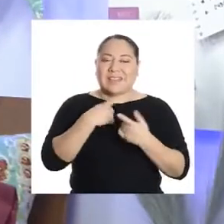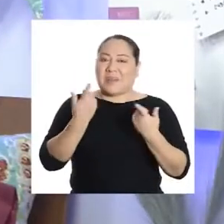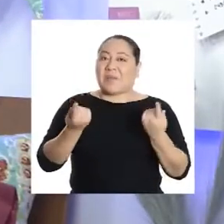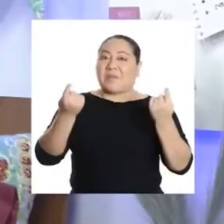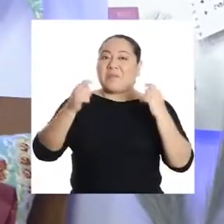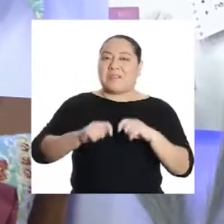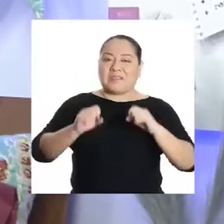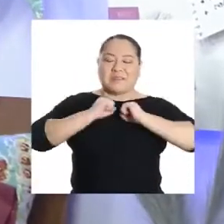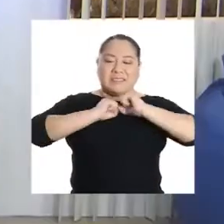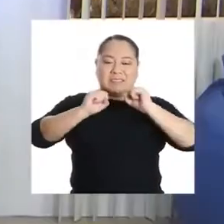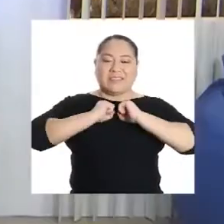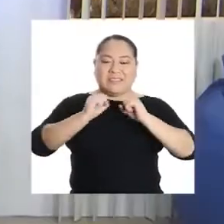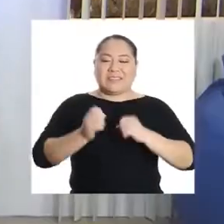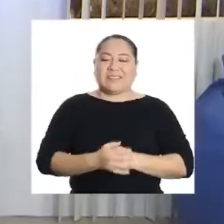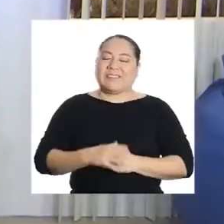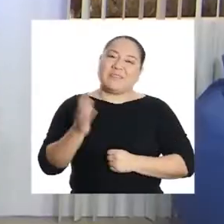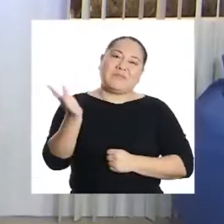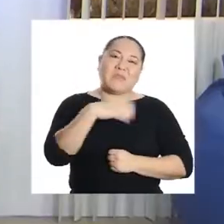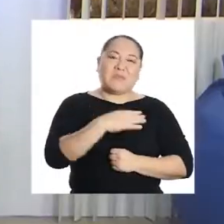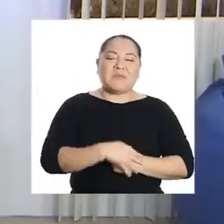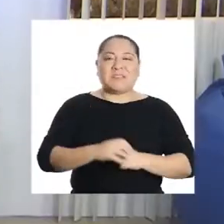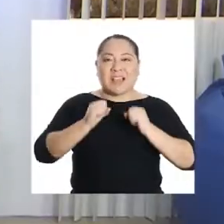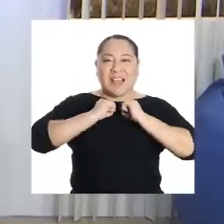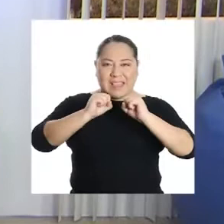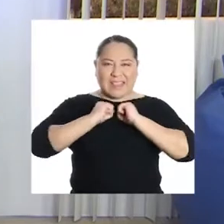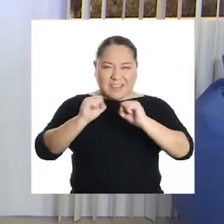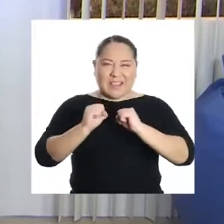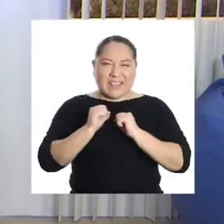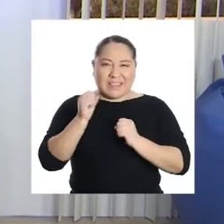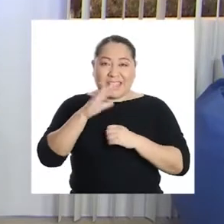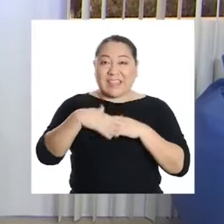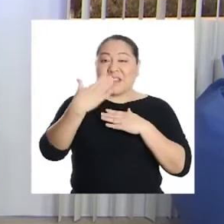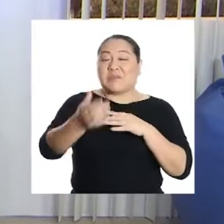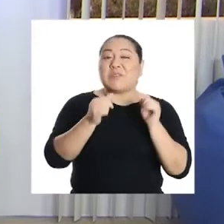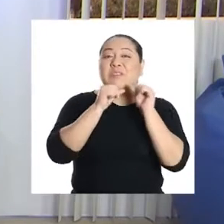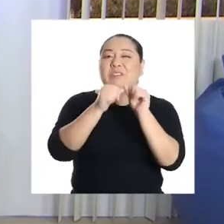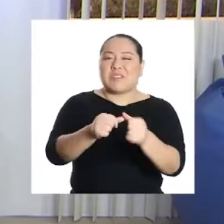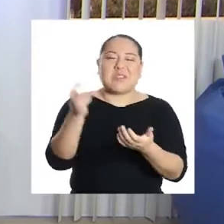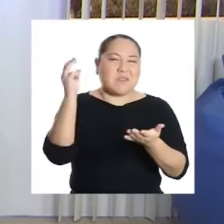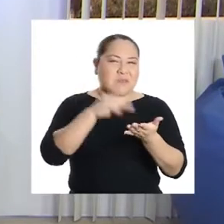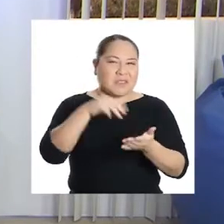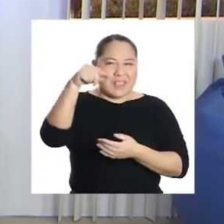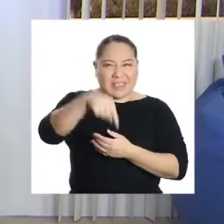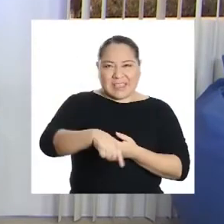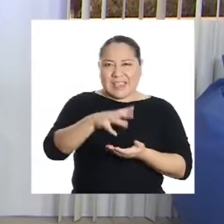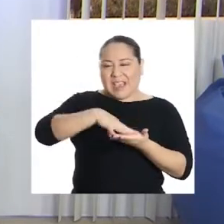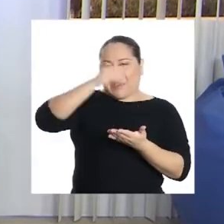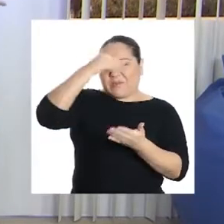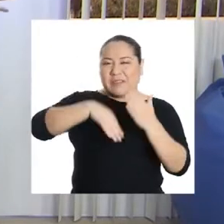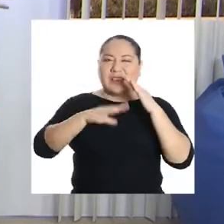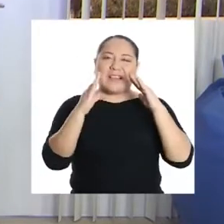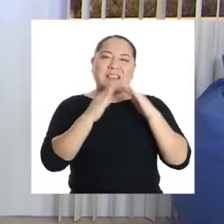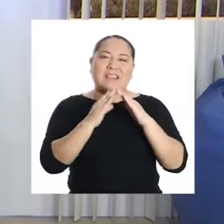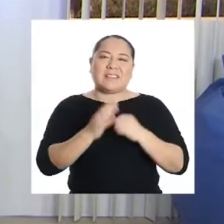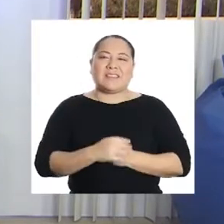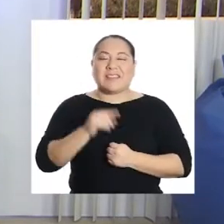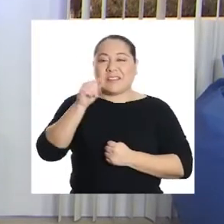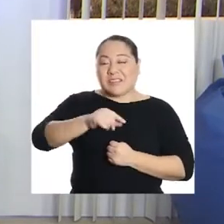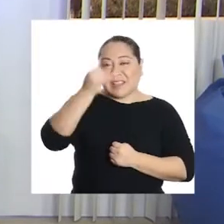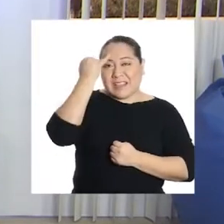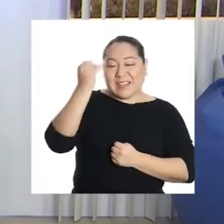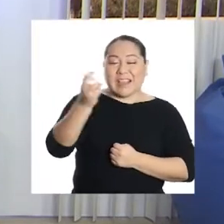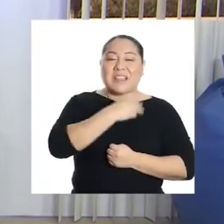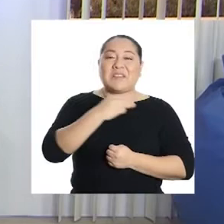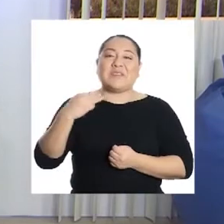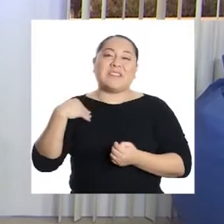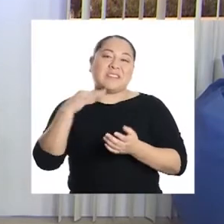pausa para activarme. ¡Vamos con Activarte! Y luego seguimos con más. Aquí, en Aprendo en Casa, una